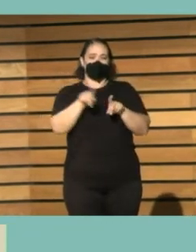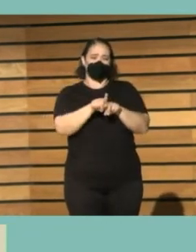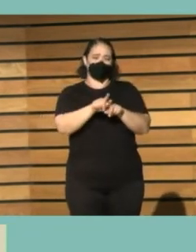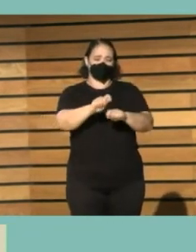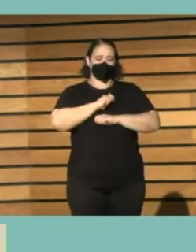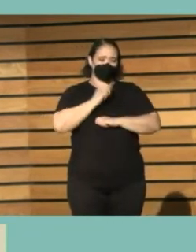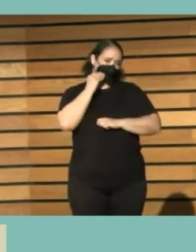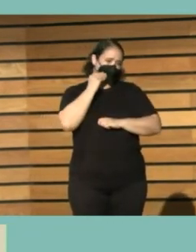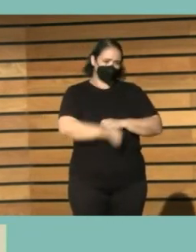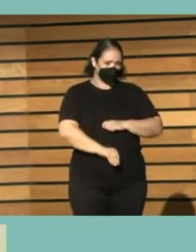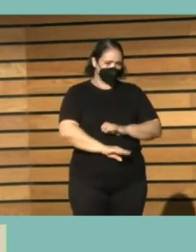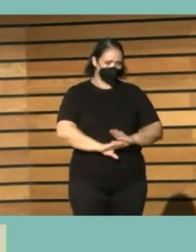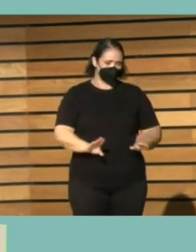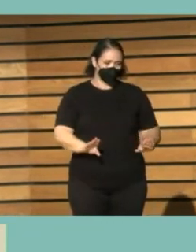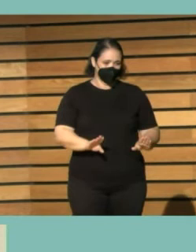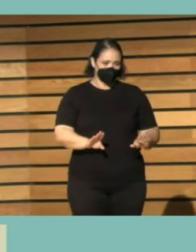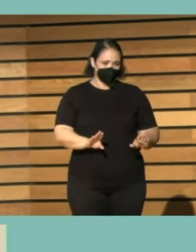¿no? pero